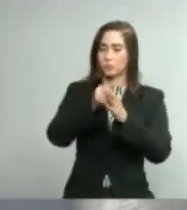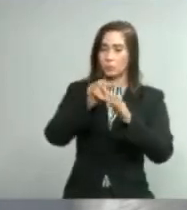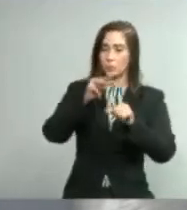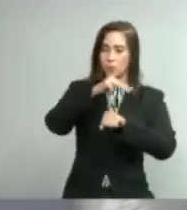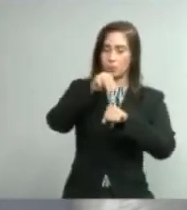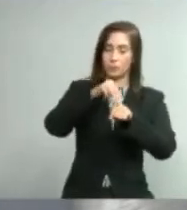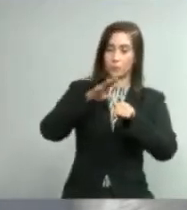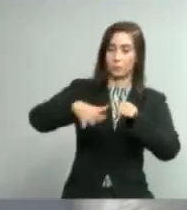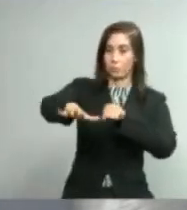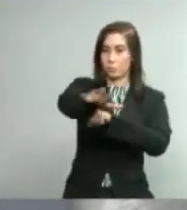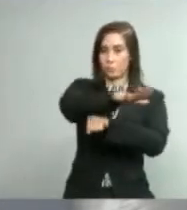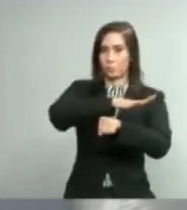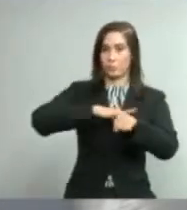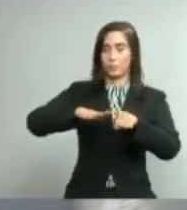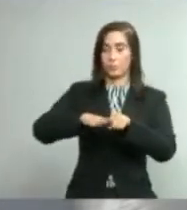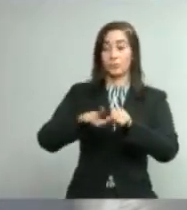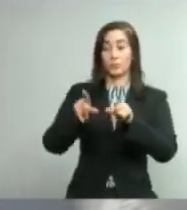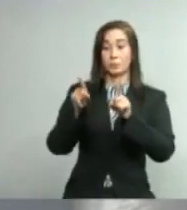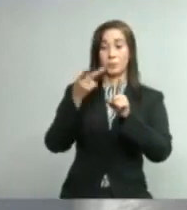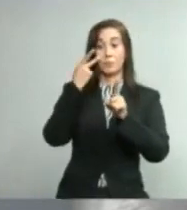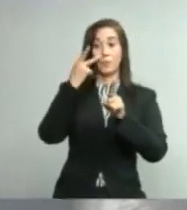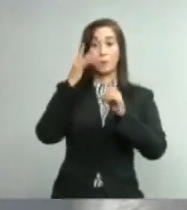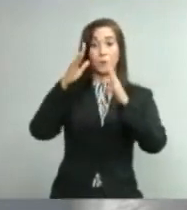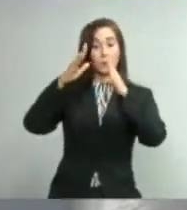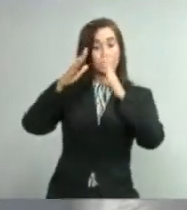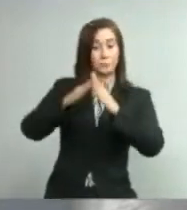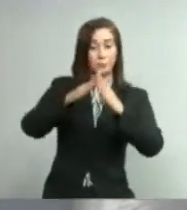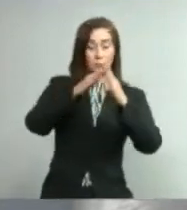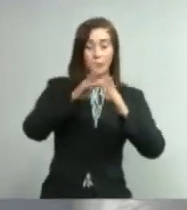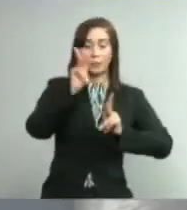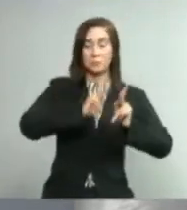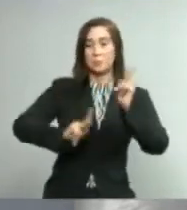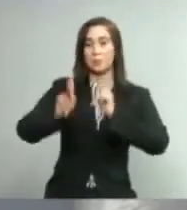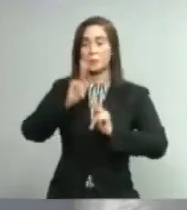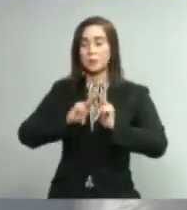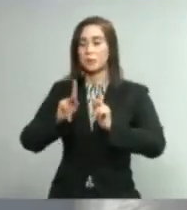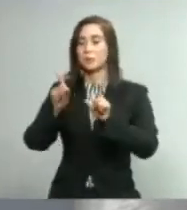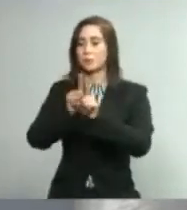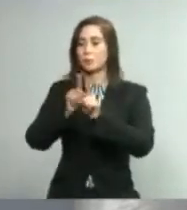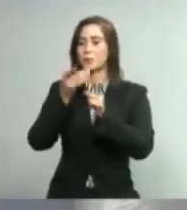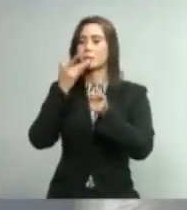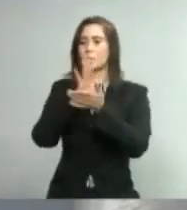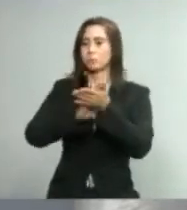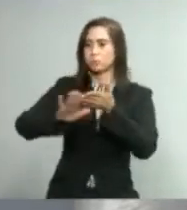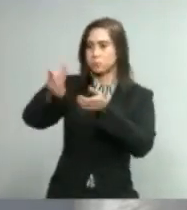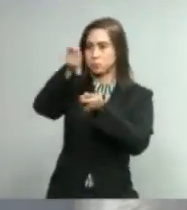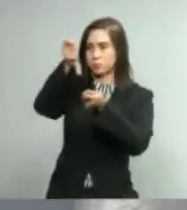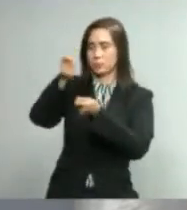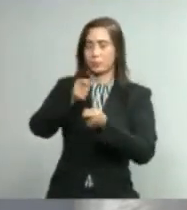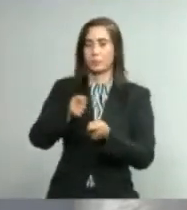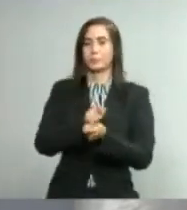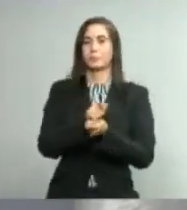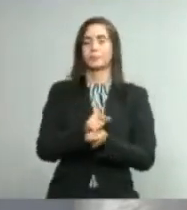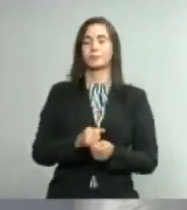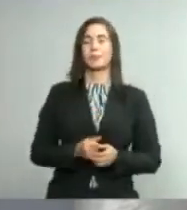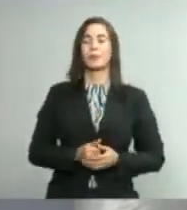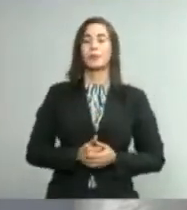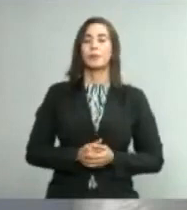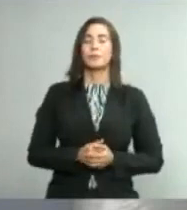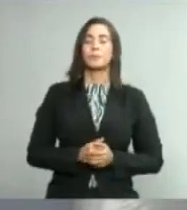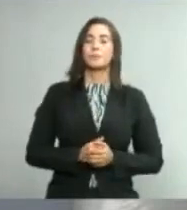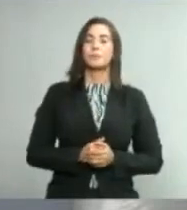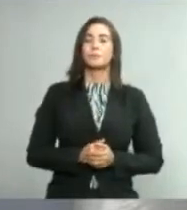diferentes viviendas que se van a ir visitando durante estos operativos. Toda la estructura